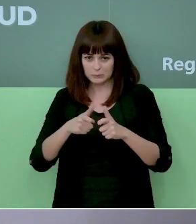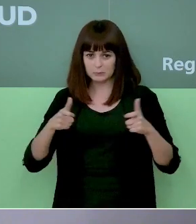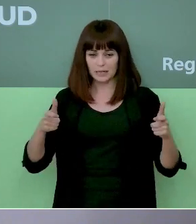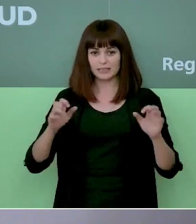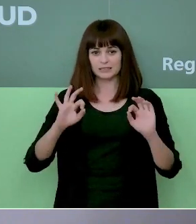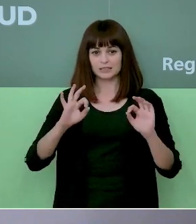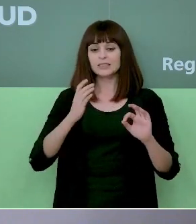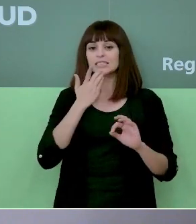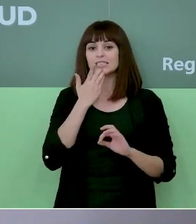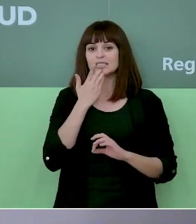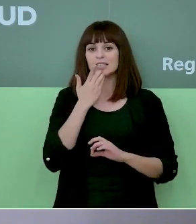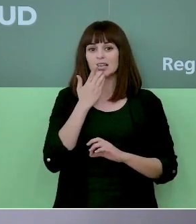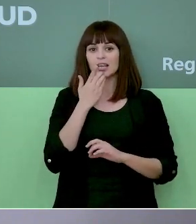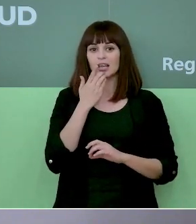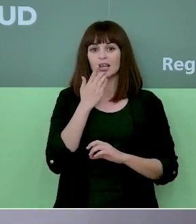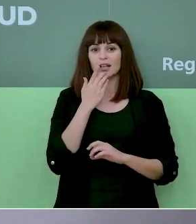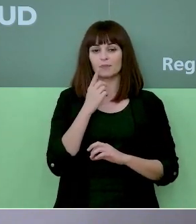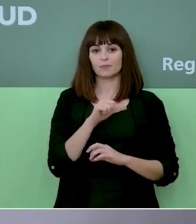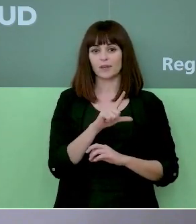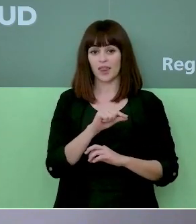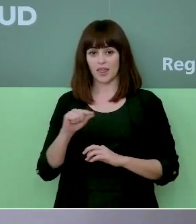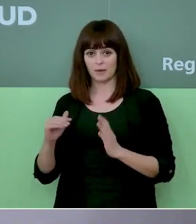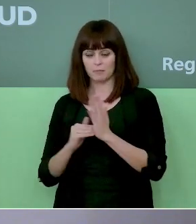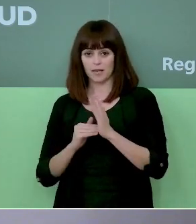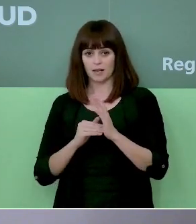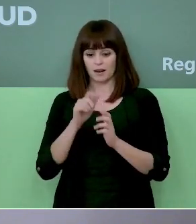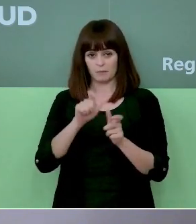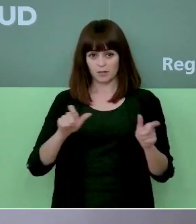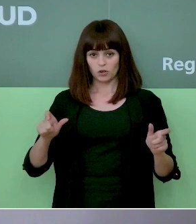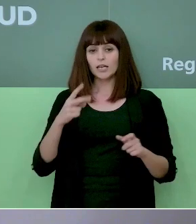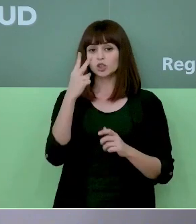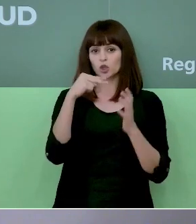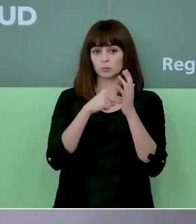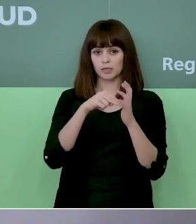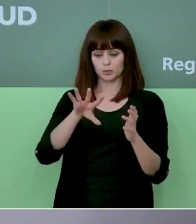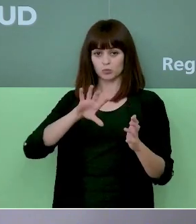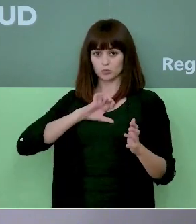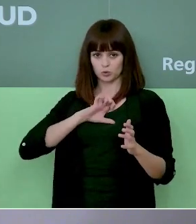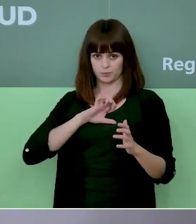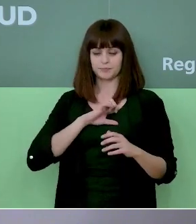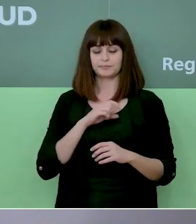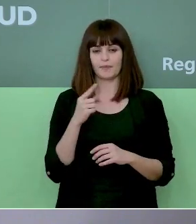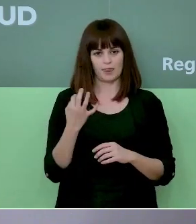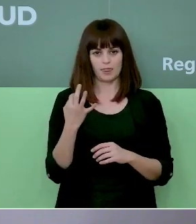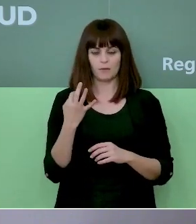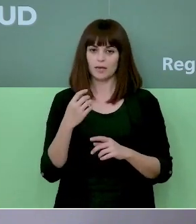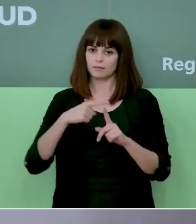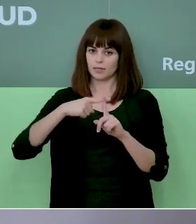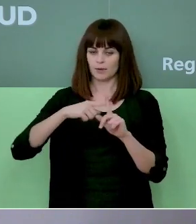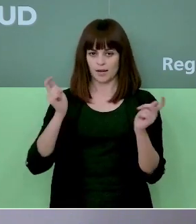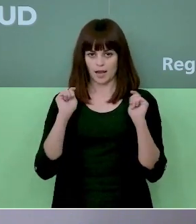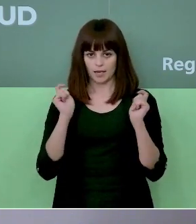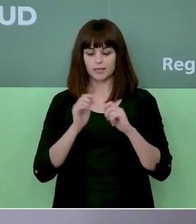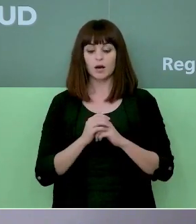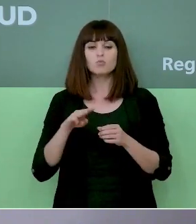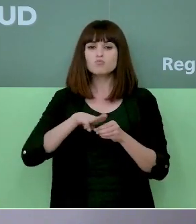en concreto superior a 2.000 casos por 100.000 habitantes en los últimos 14 días o 1.000 en los últimos 7 días. Los municipios